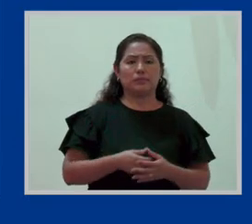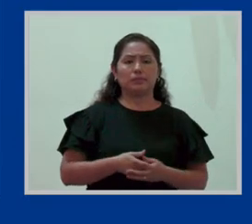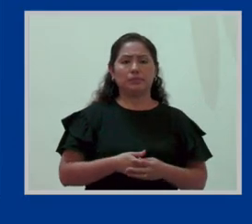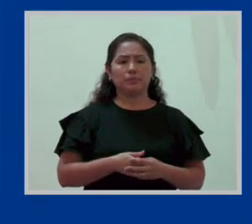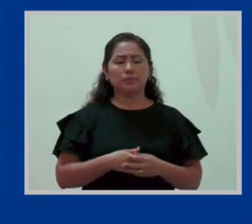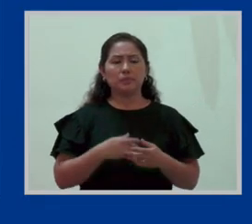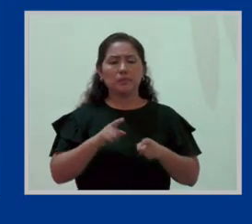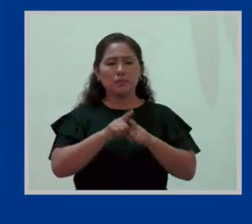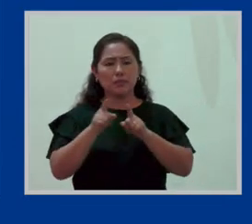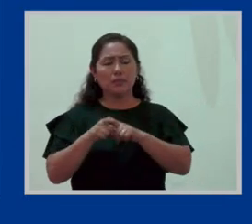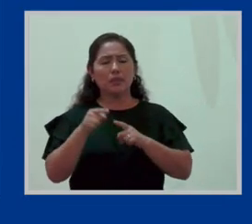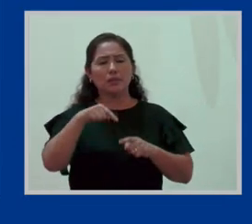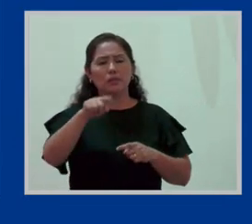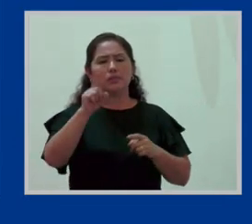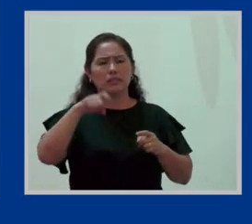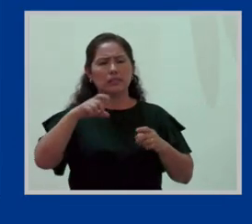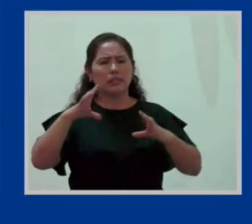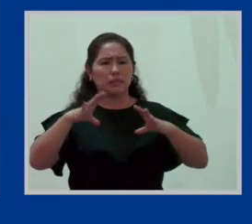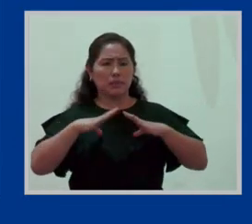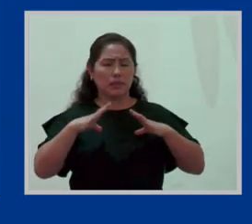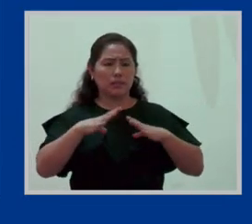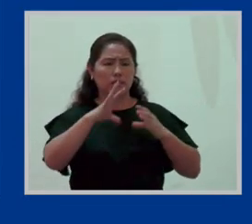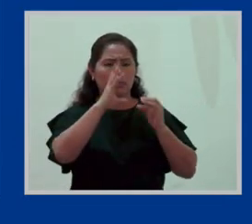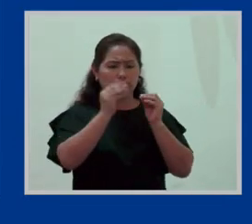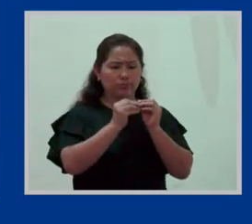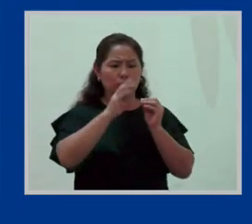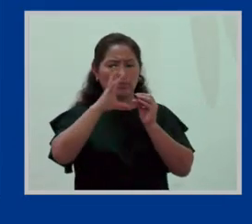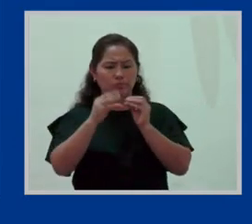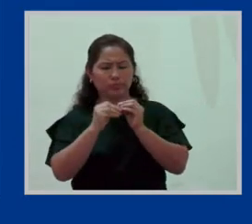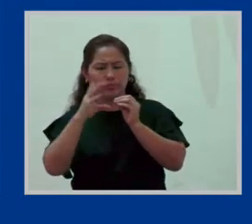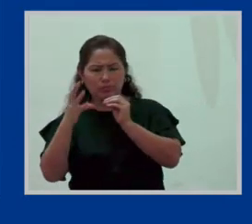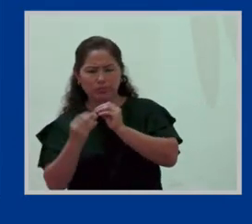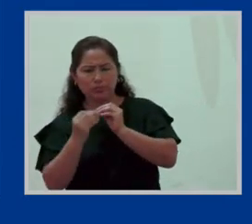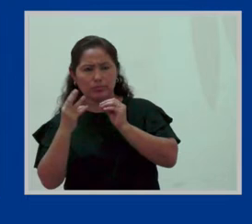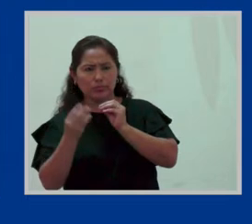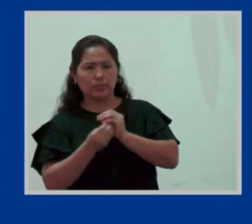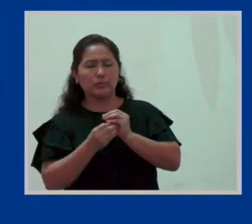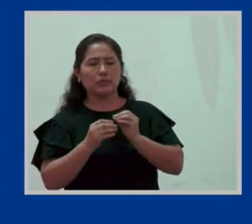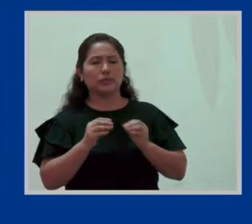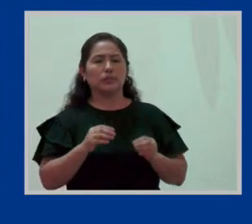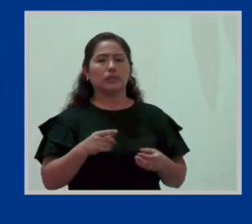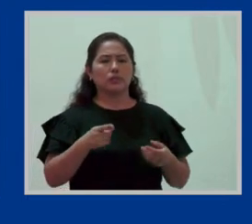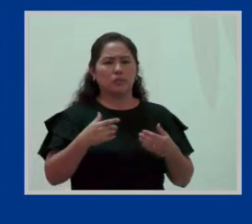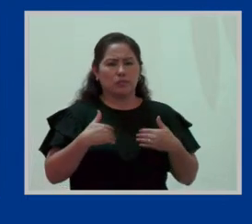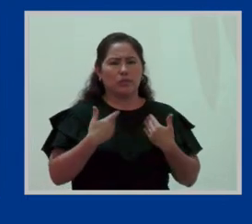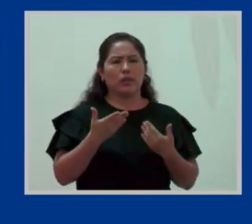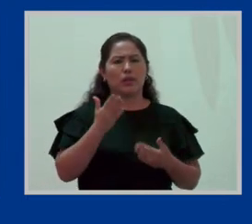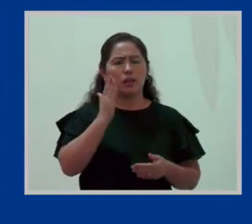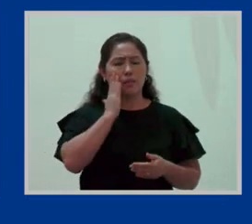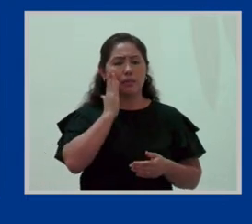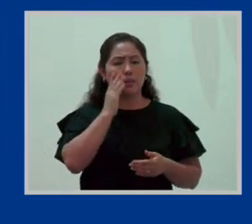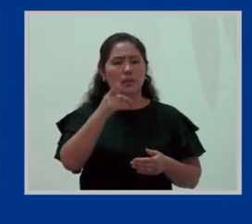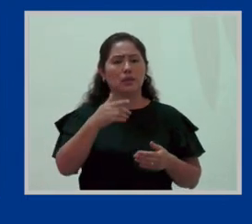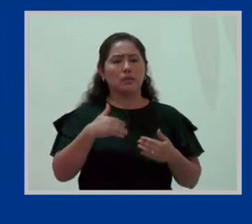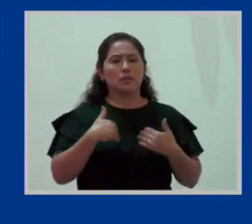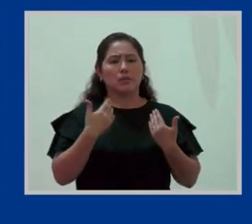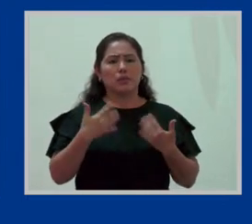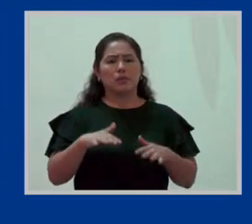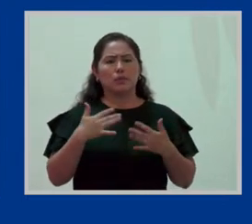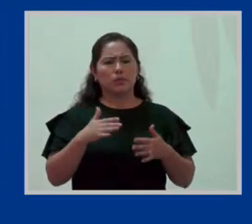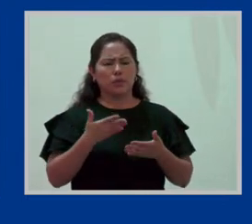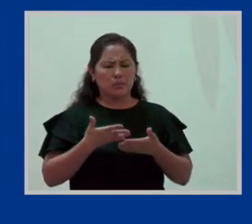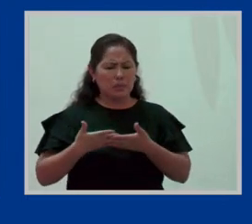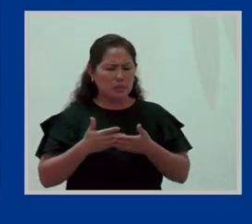prenatal y de repente hasta tomar vacaciones. Así se sumen todos esos periodos. Las mamitas saben que dejar a un bebito tan